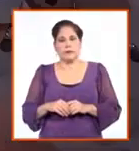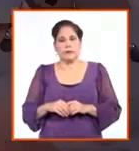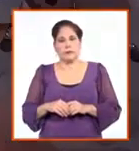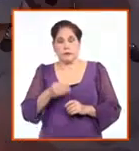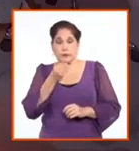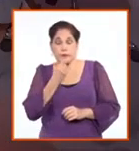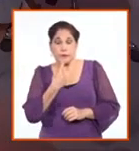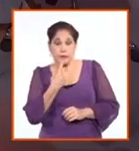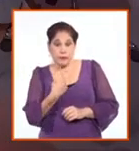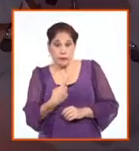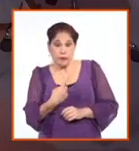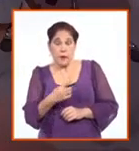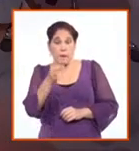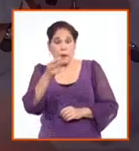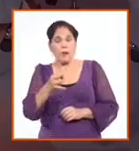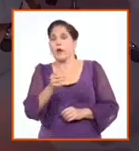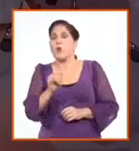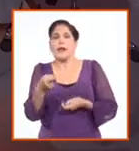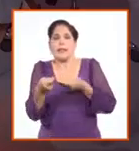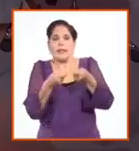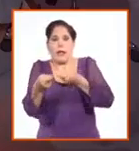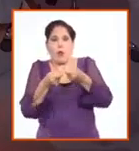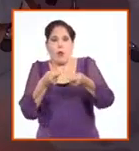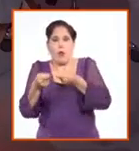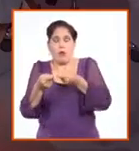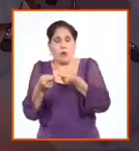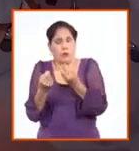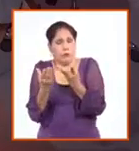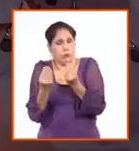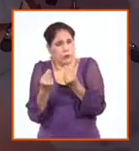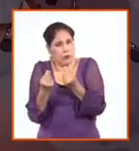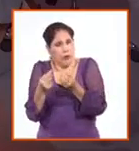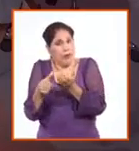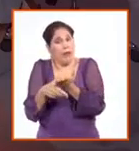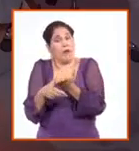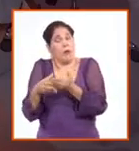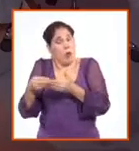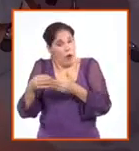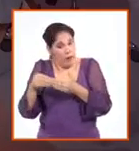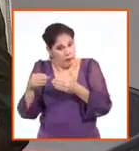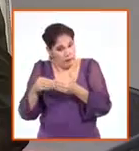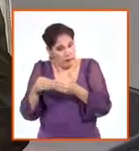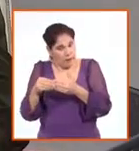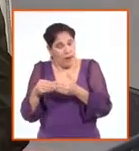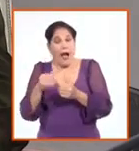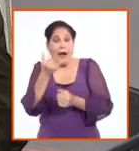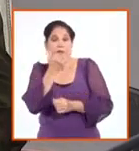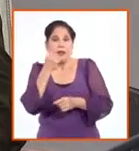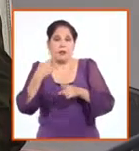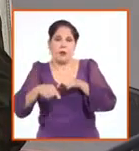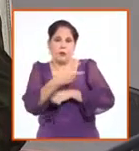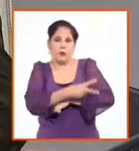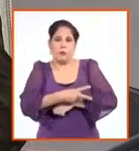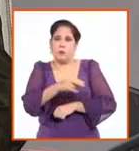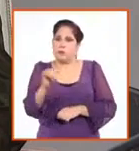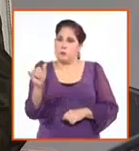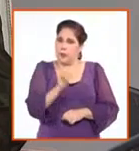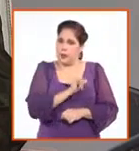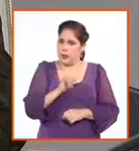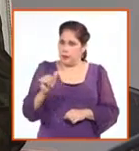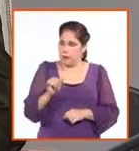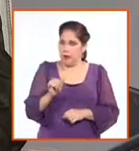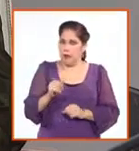que es un negocio multimillonario con afectación a terceros países de forma